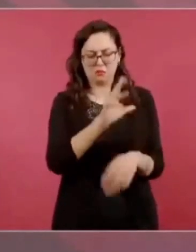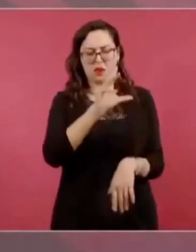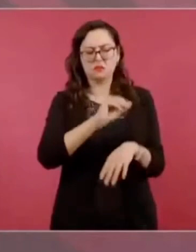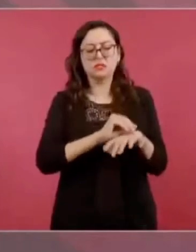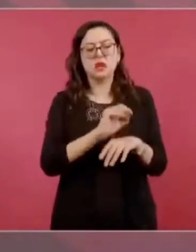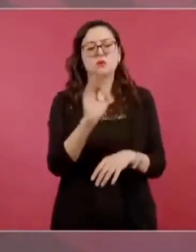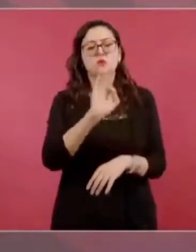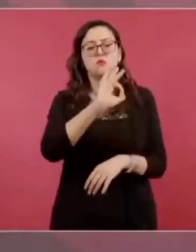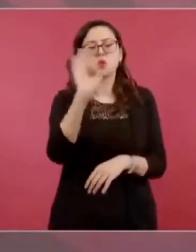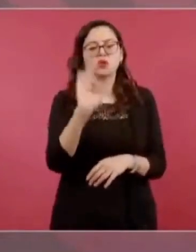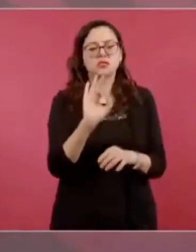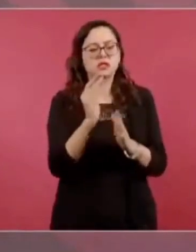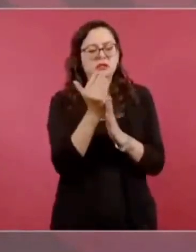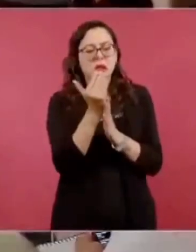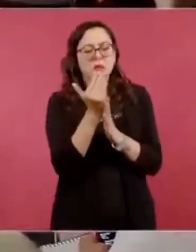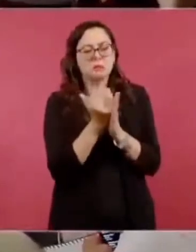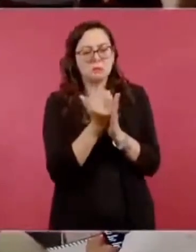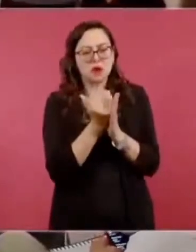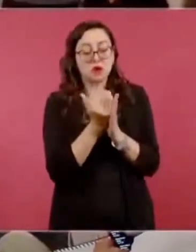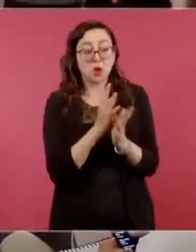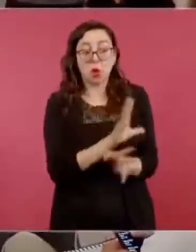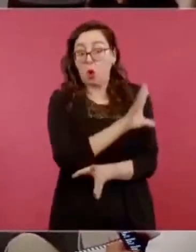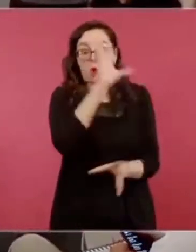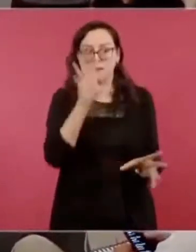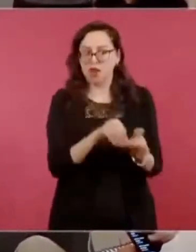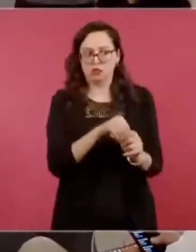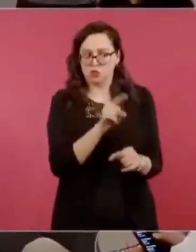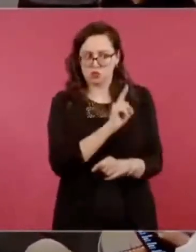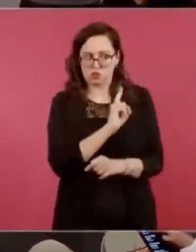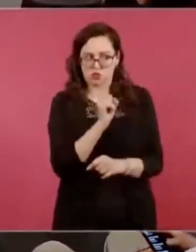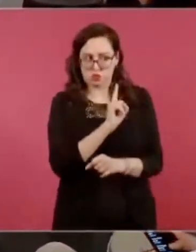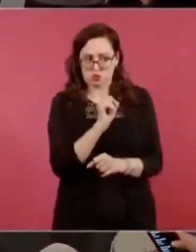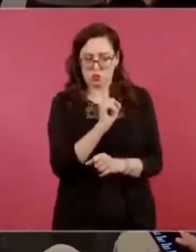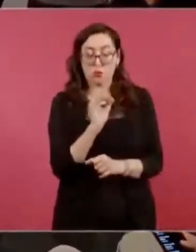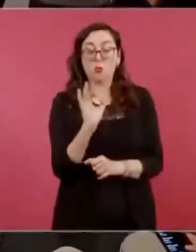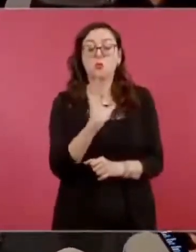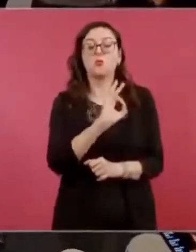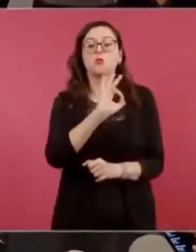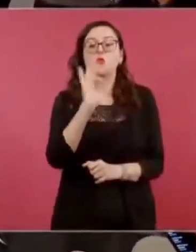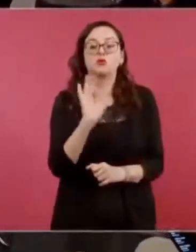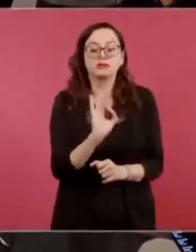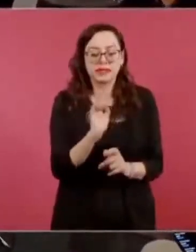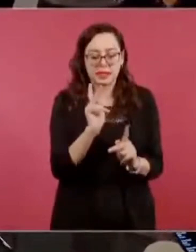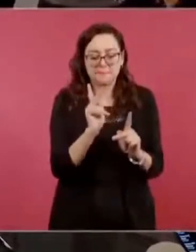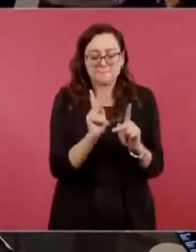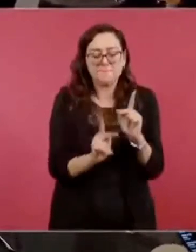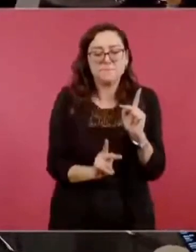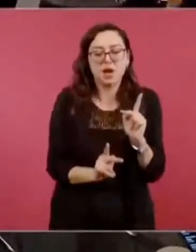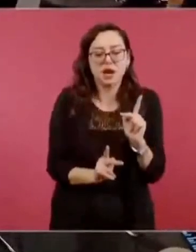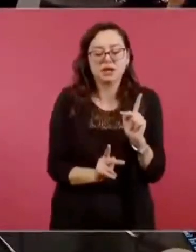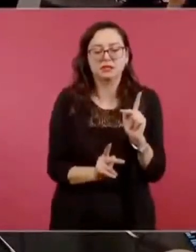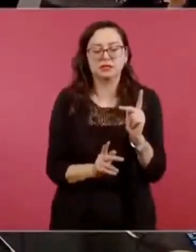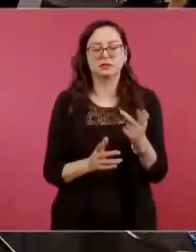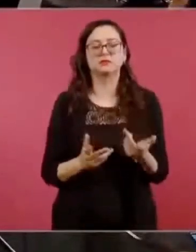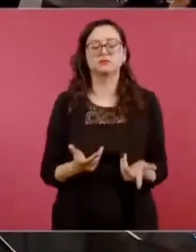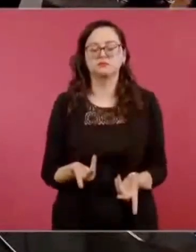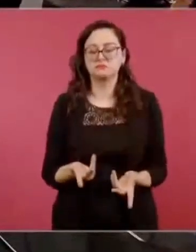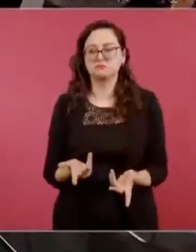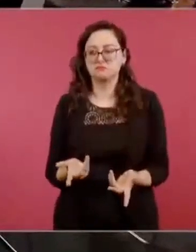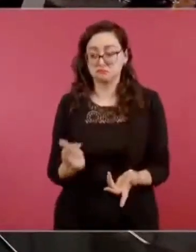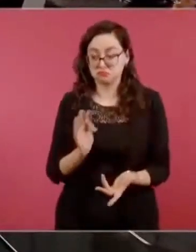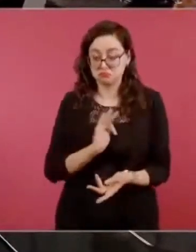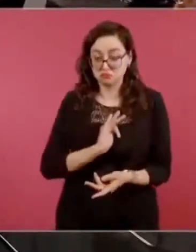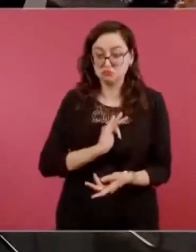les dije, no en todo, sino en una parte, cuánto se podía